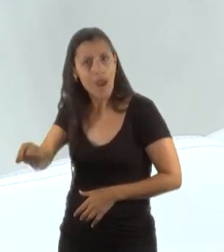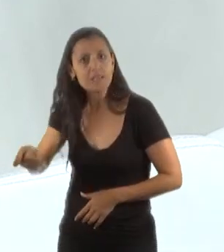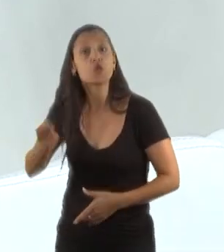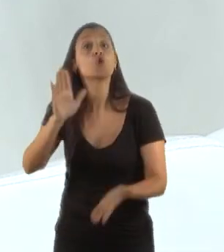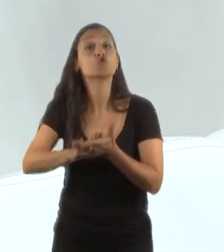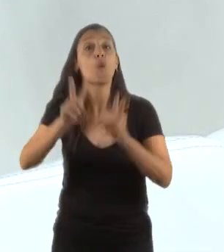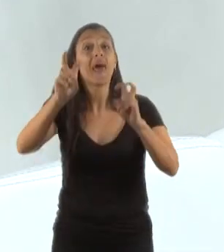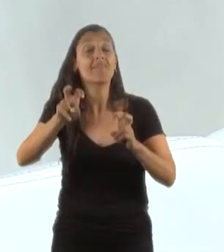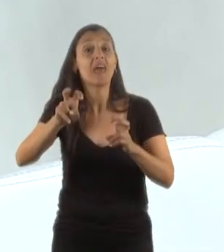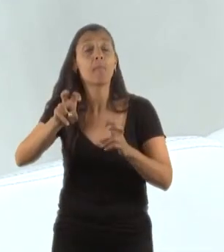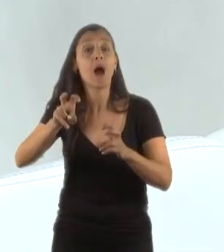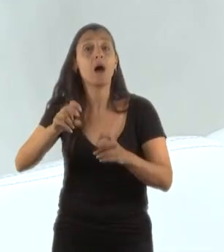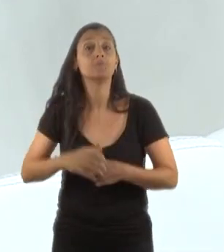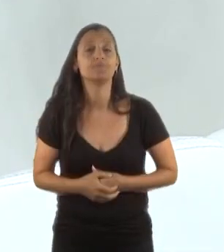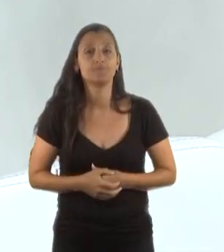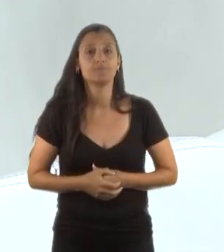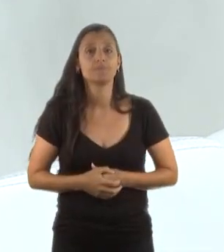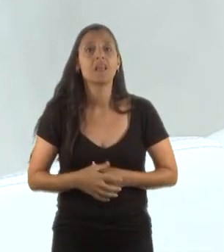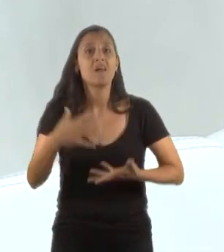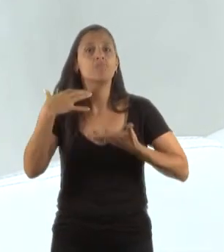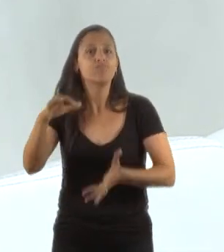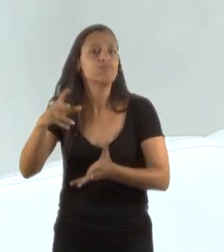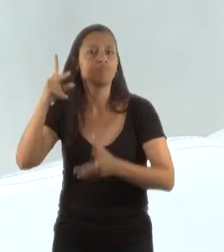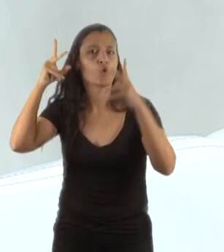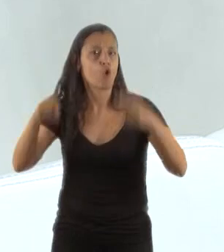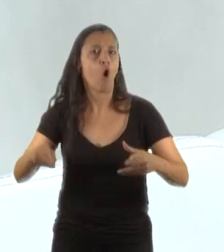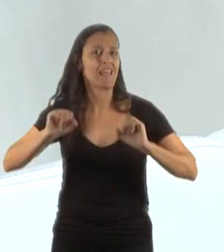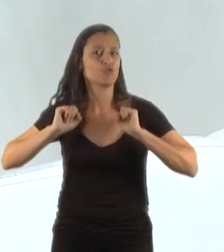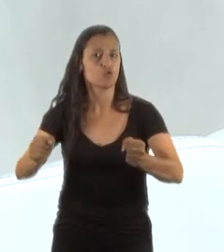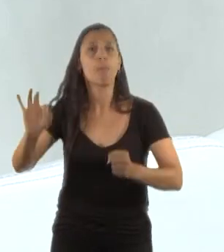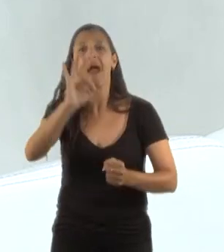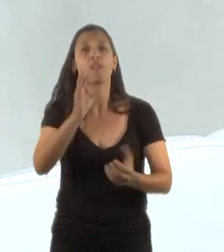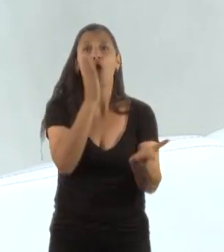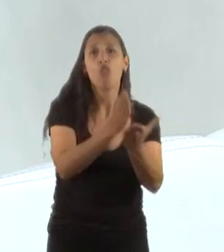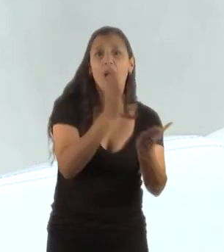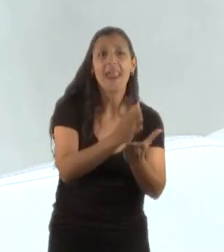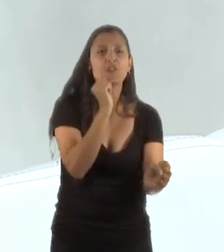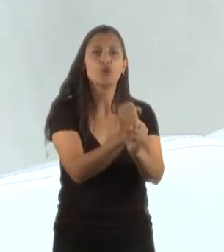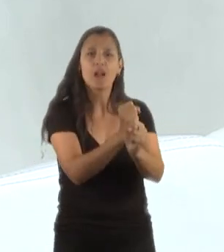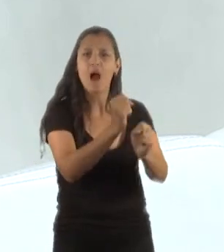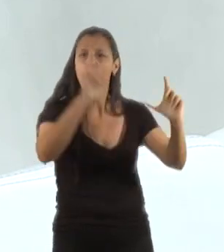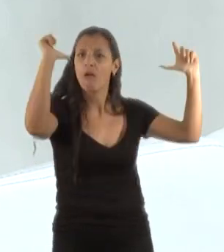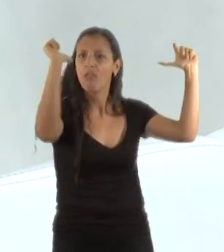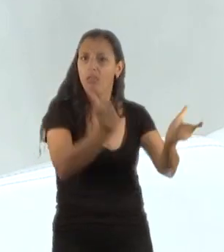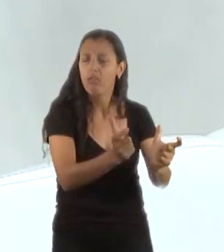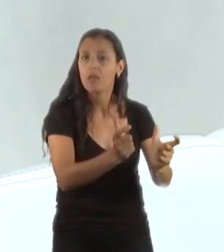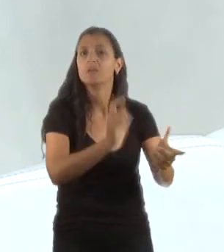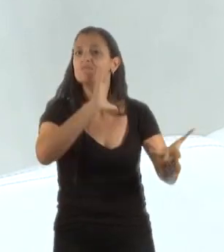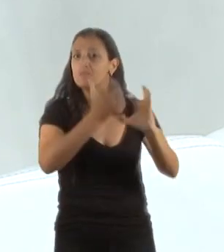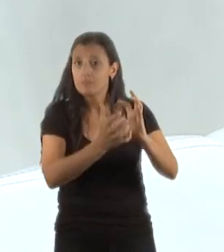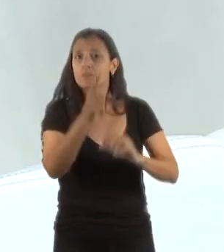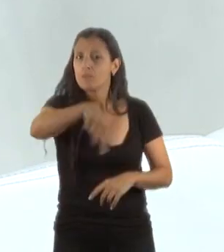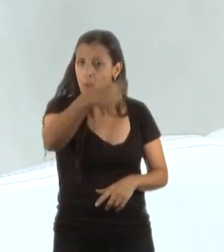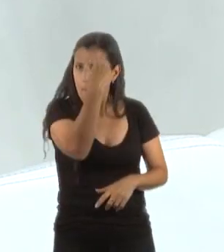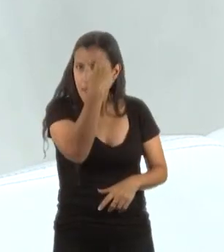corte a las indemnizaciones o la quita de derechos laborales. ¿Qué respuesta tiene y si tiene pensado el Gobierno